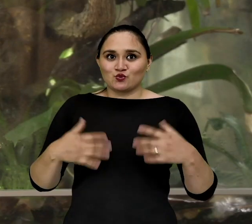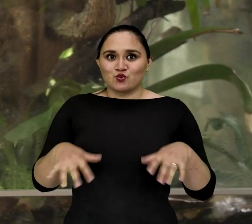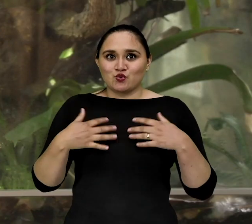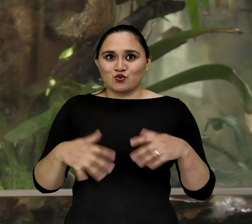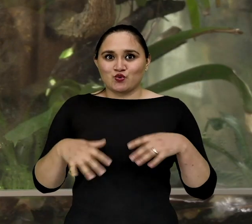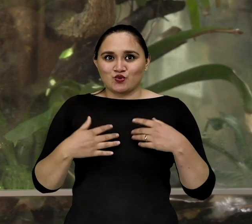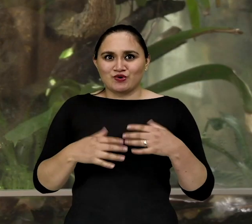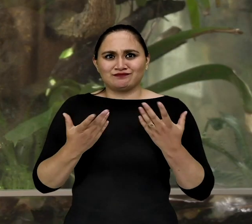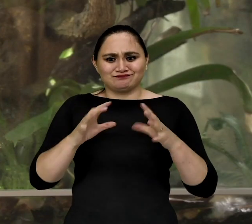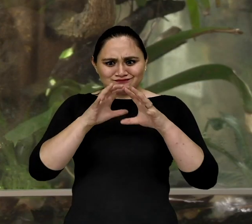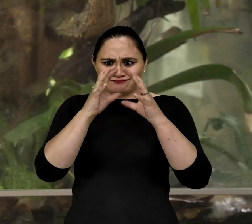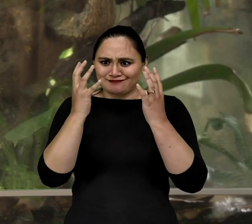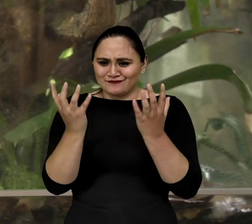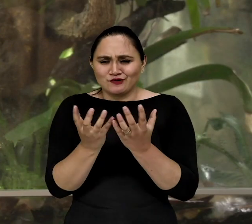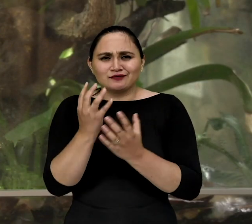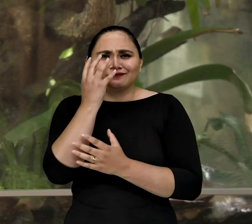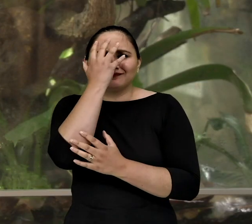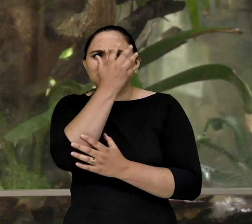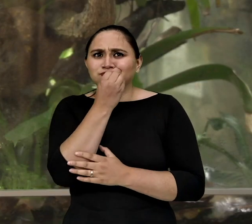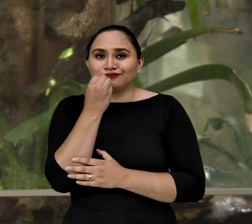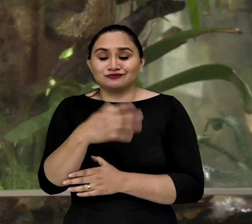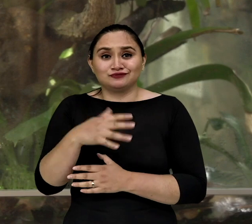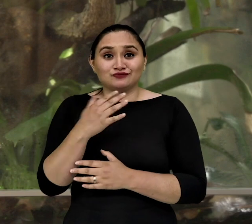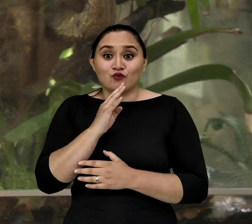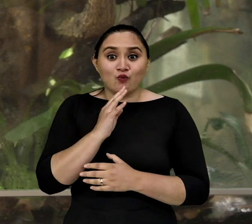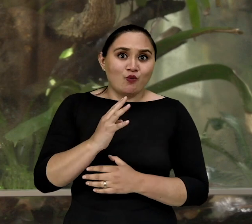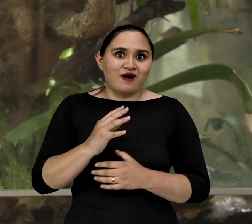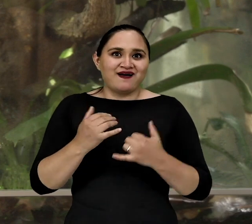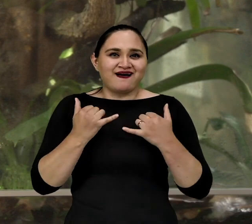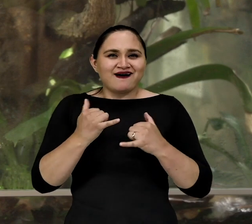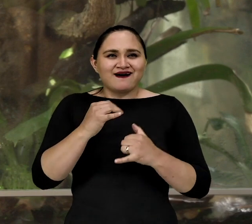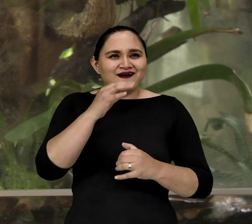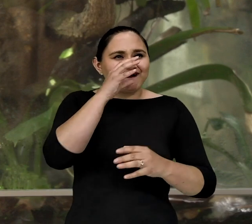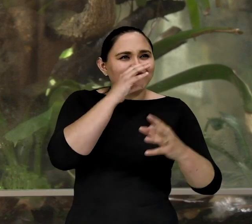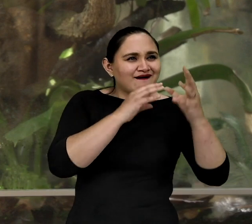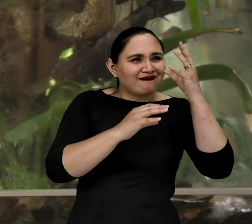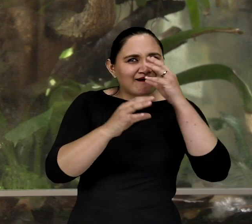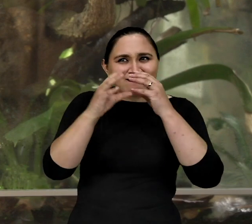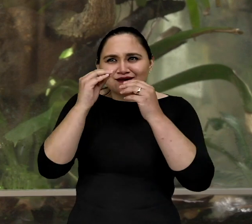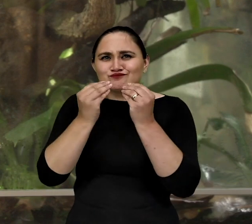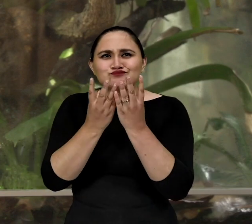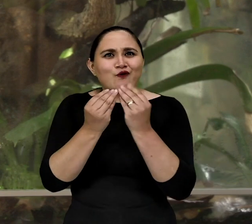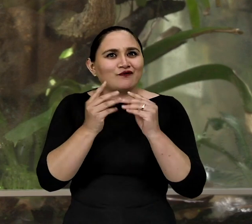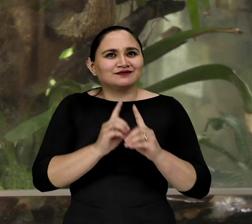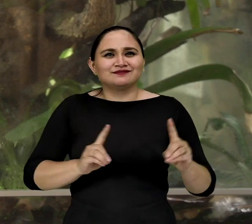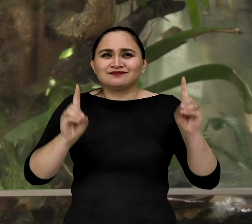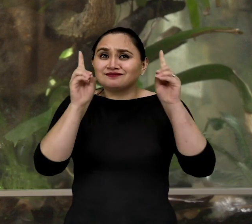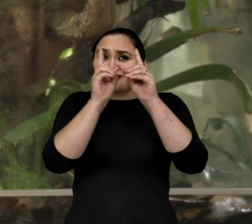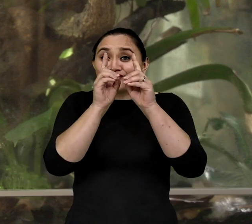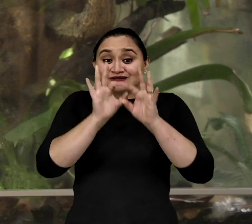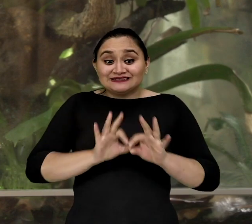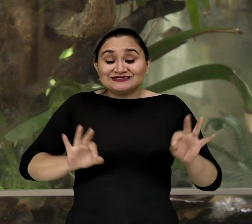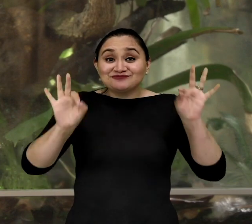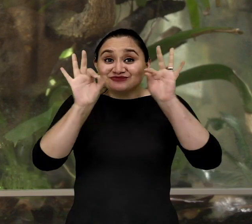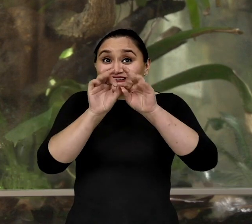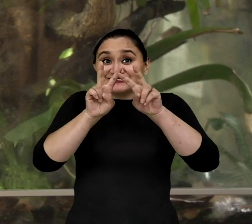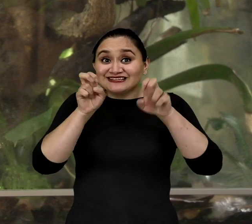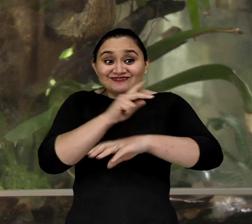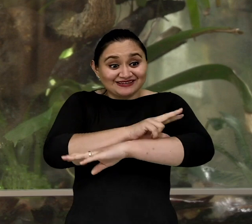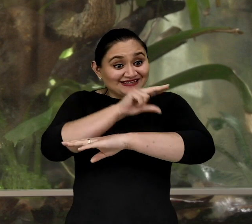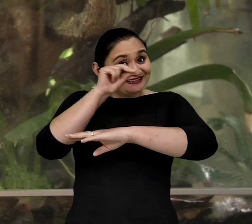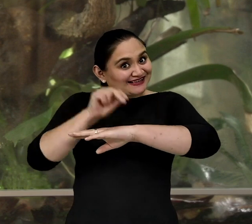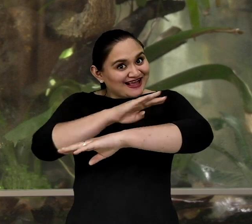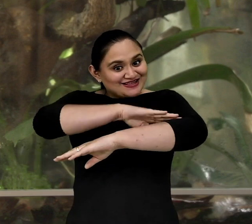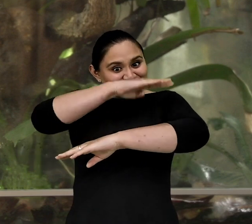¡Qué impresionante es nuestro planeta! Hoy conocí un montón de datos súper importantes sobre la rana